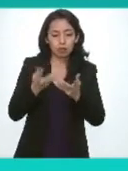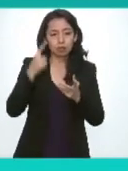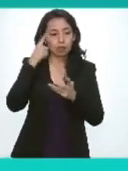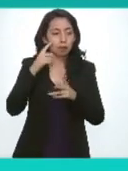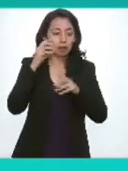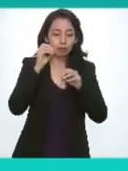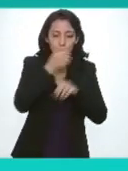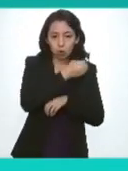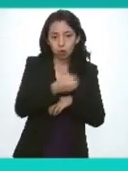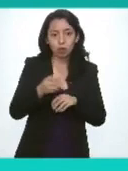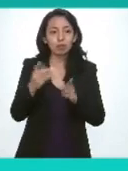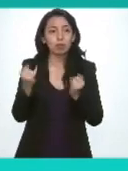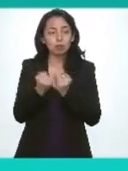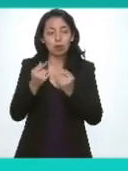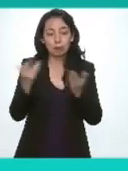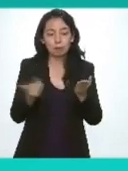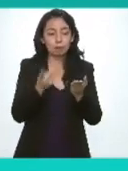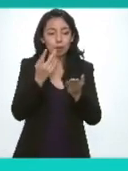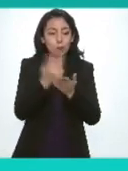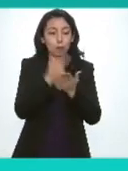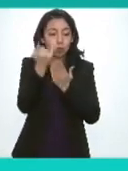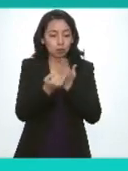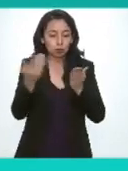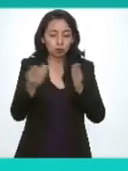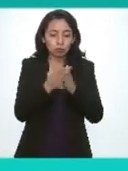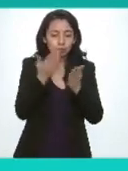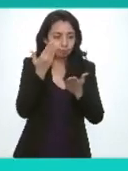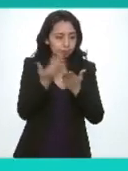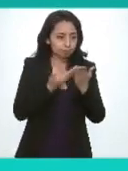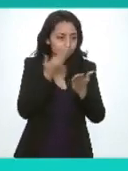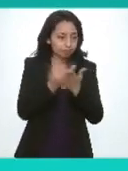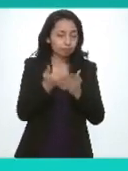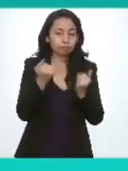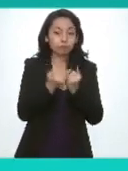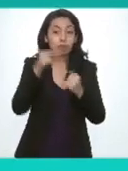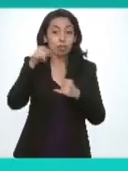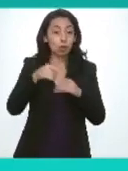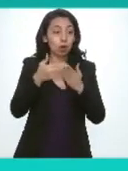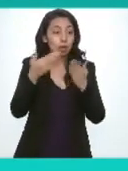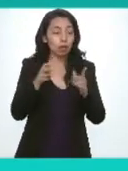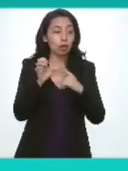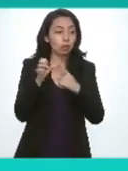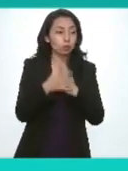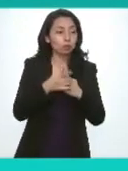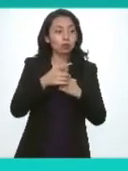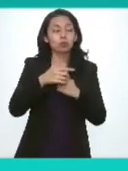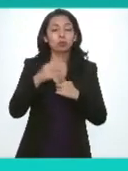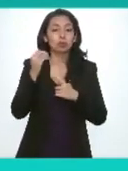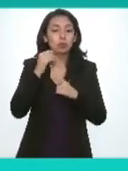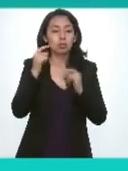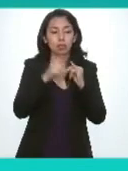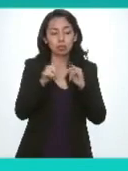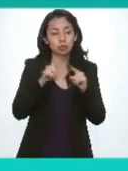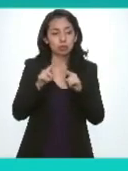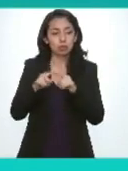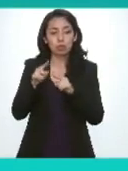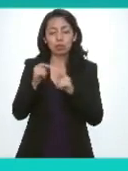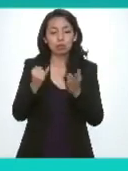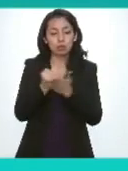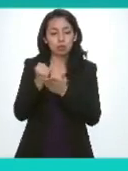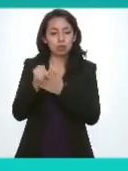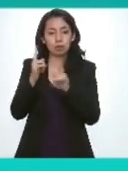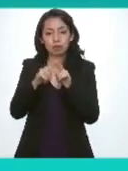pone para el desarrollo de los proyectos particularmente el día de hoy en las comisiones jurídica de criterios y